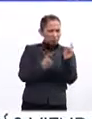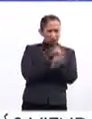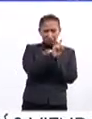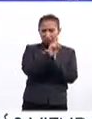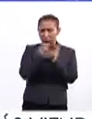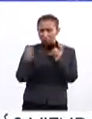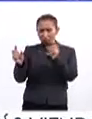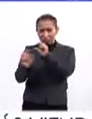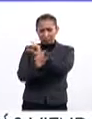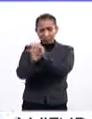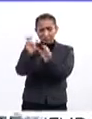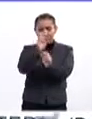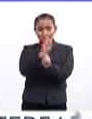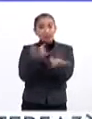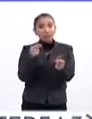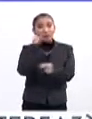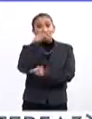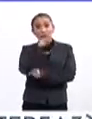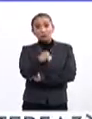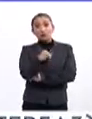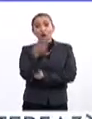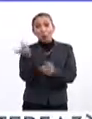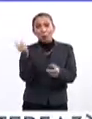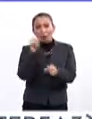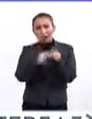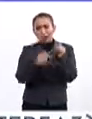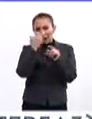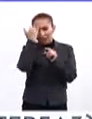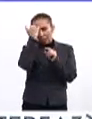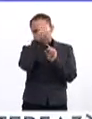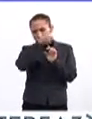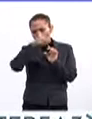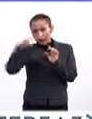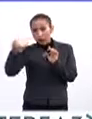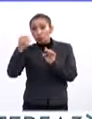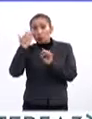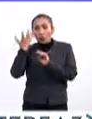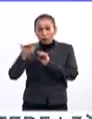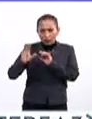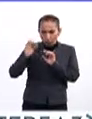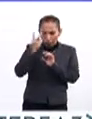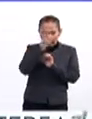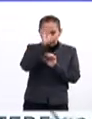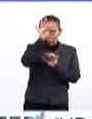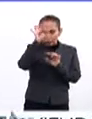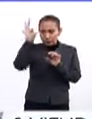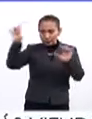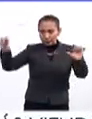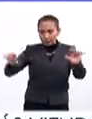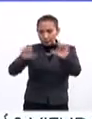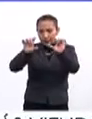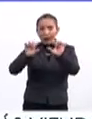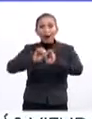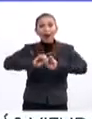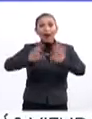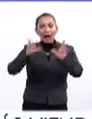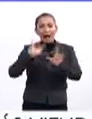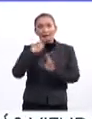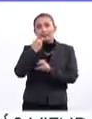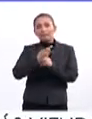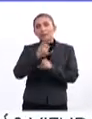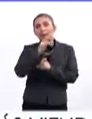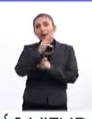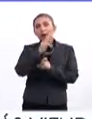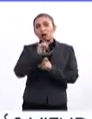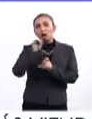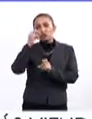principio. Si tú te quitas ese perjuicio y buscas esos tres elementos, vas a entender Primero Sueño